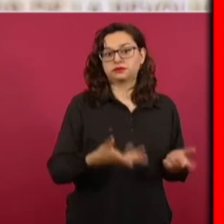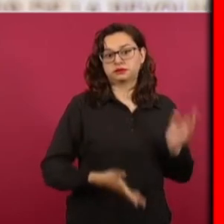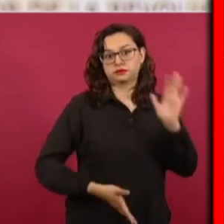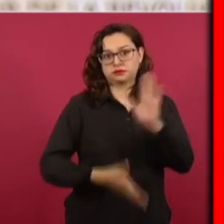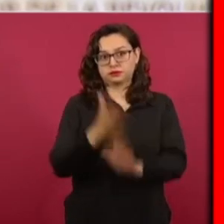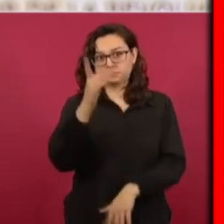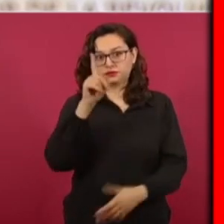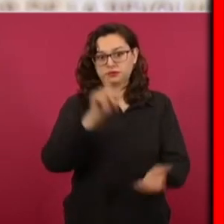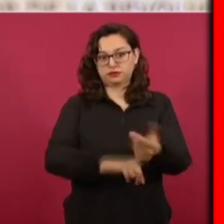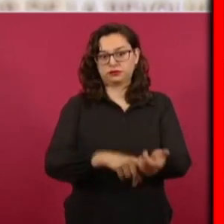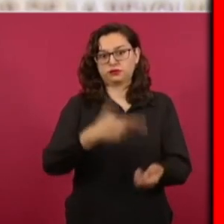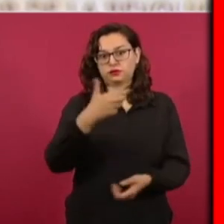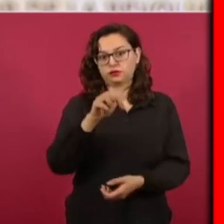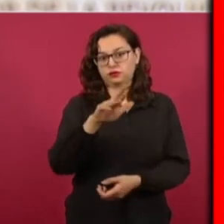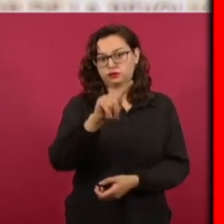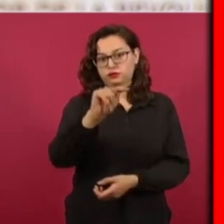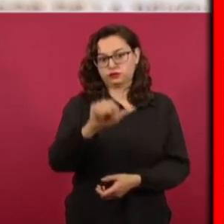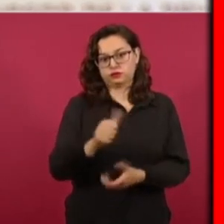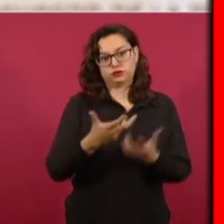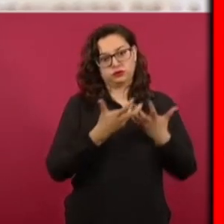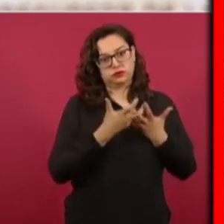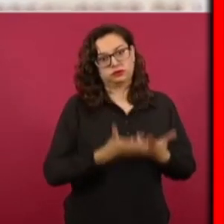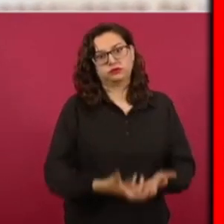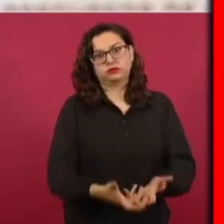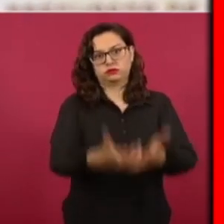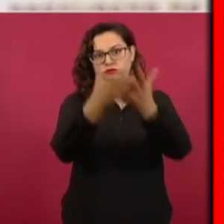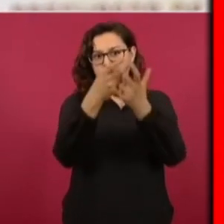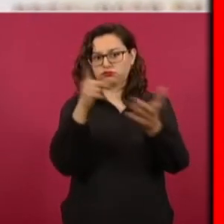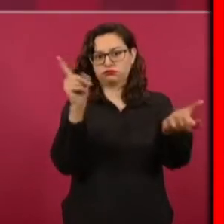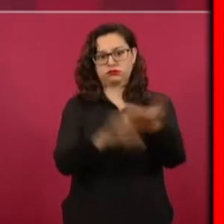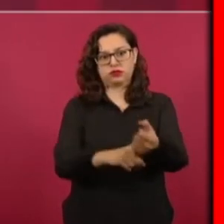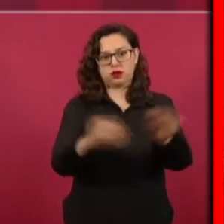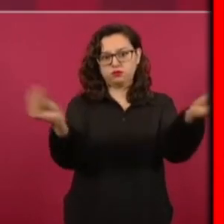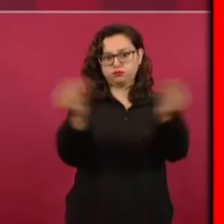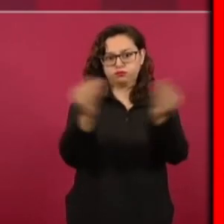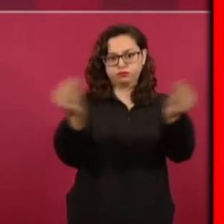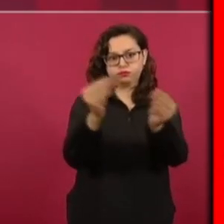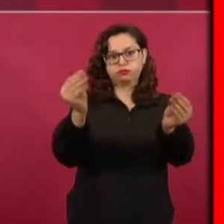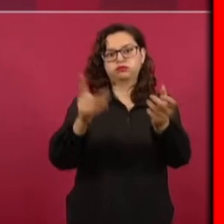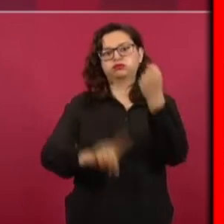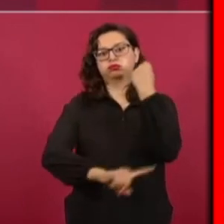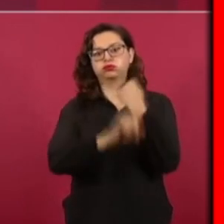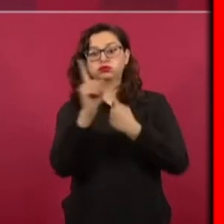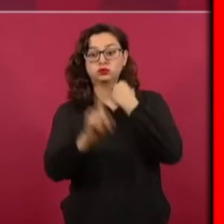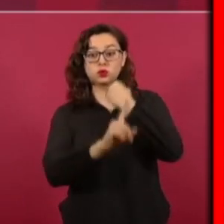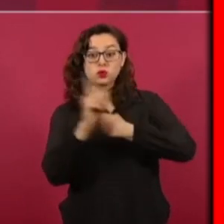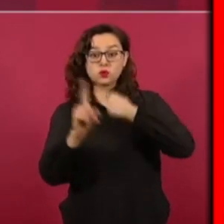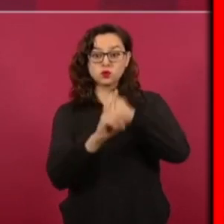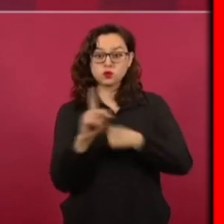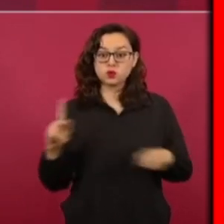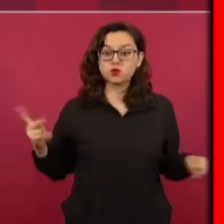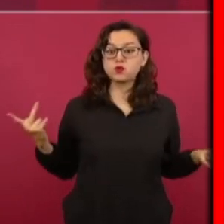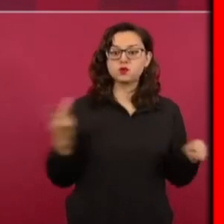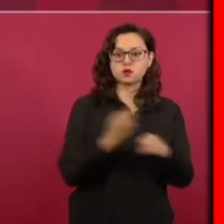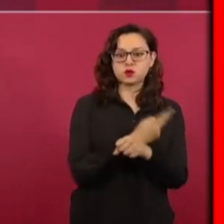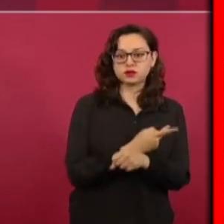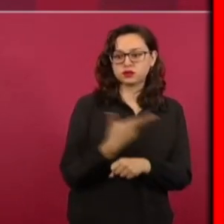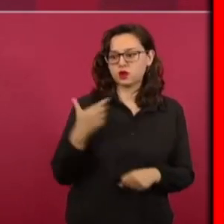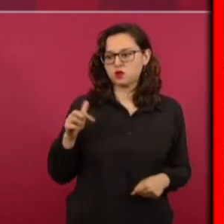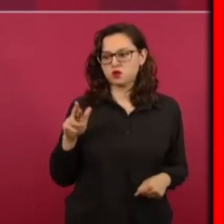y tienen problemas y Huerta encarcela